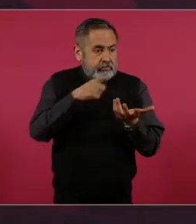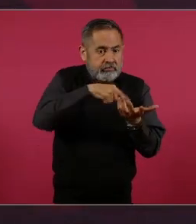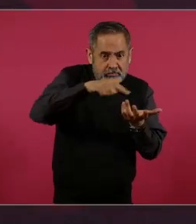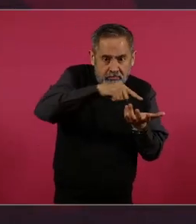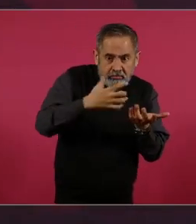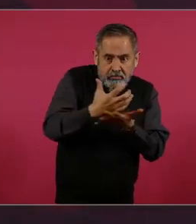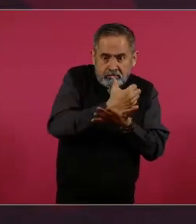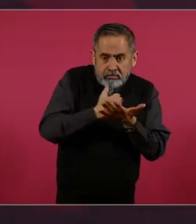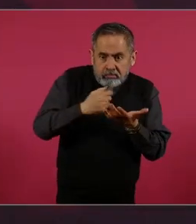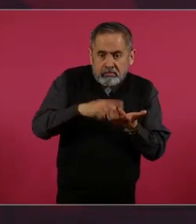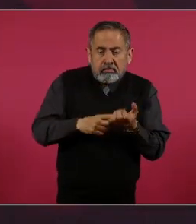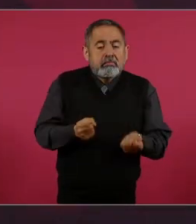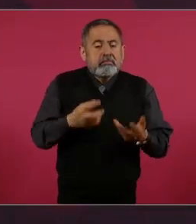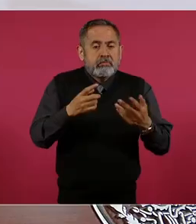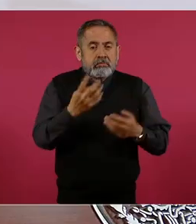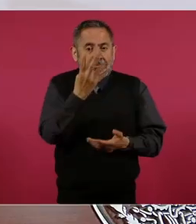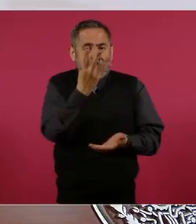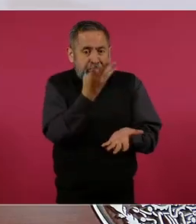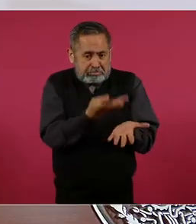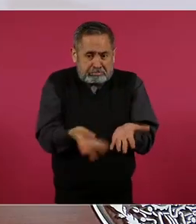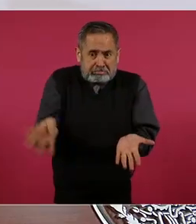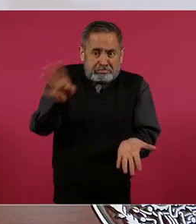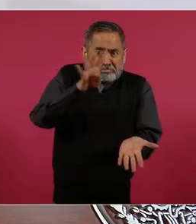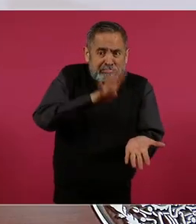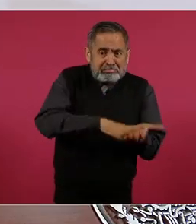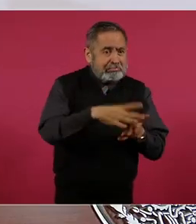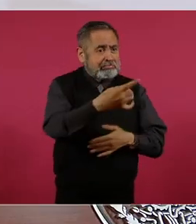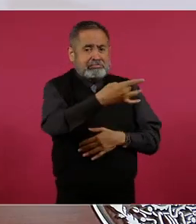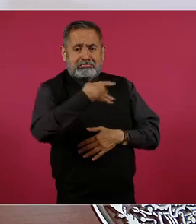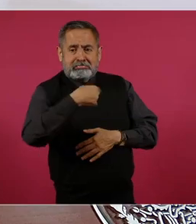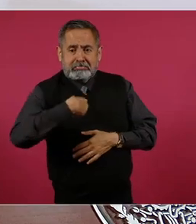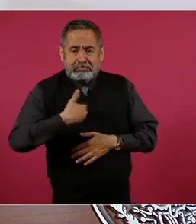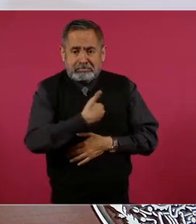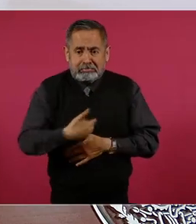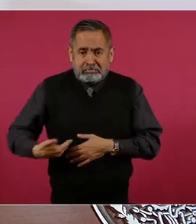ganan cuatro veces más que lo que gana el presidente